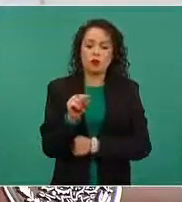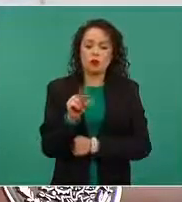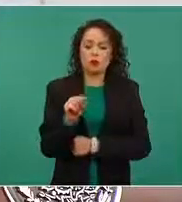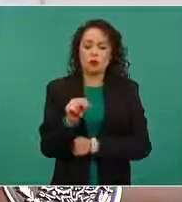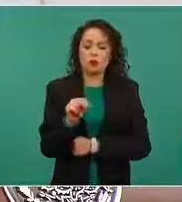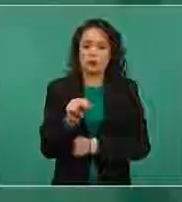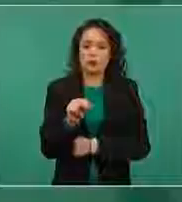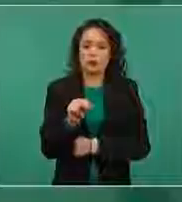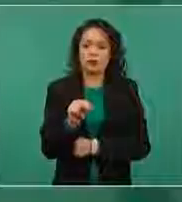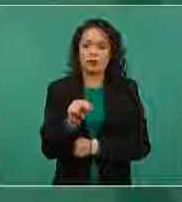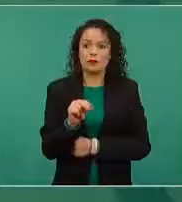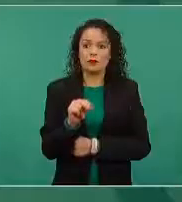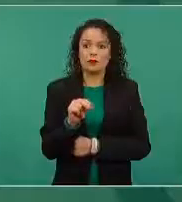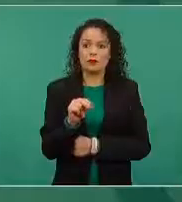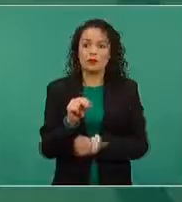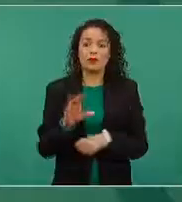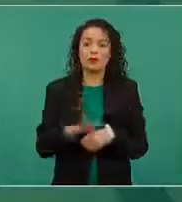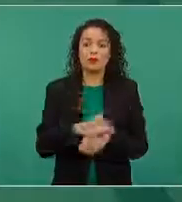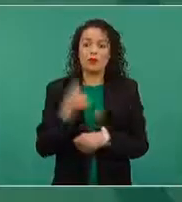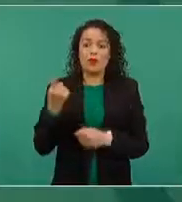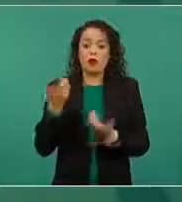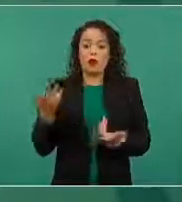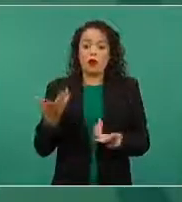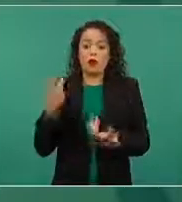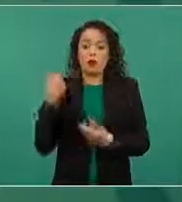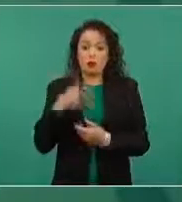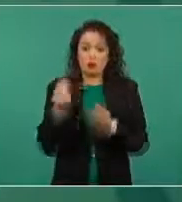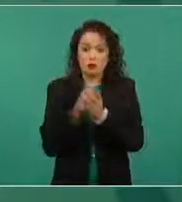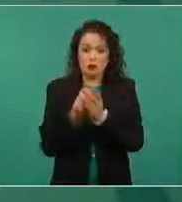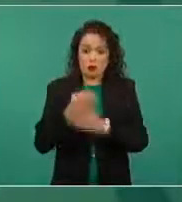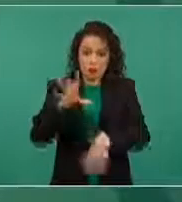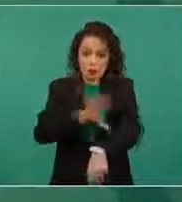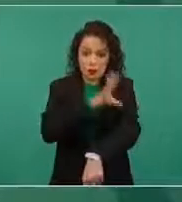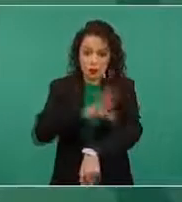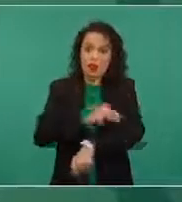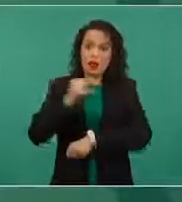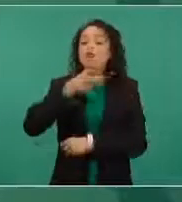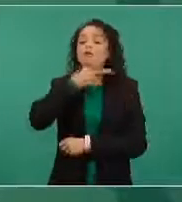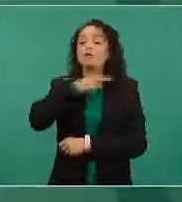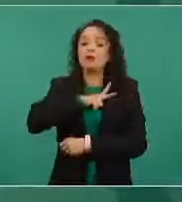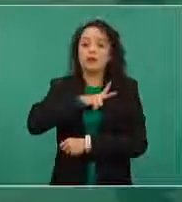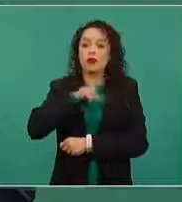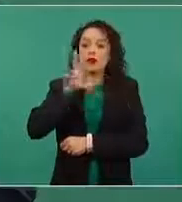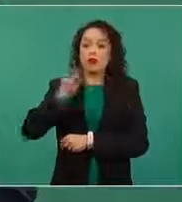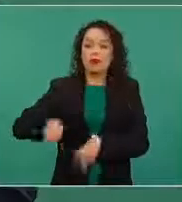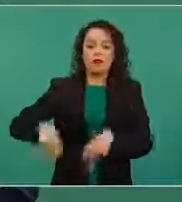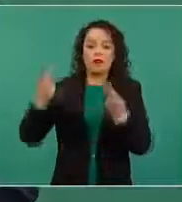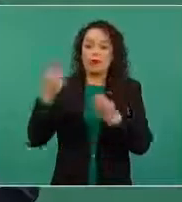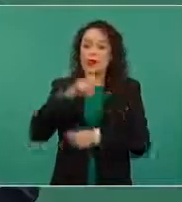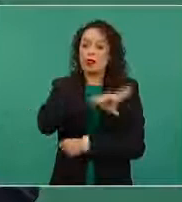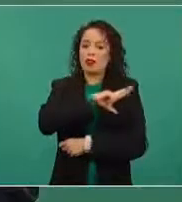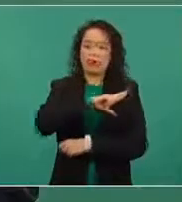privatizara el petróleo y la industria eléctrica. Llevamos a cabo